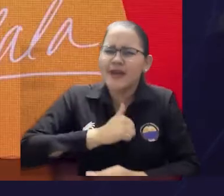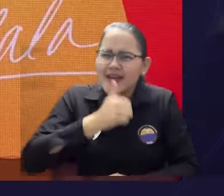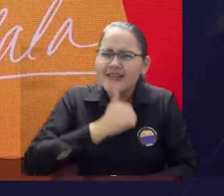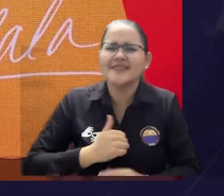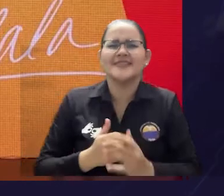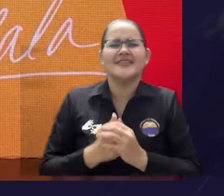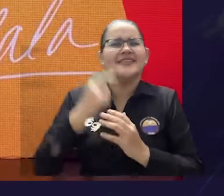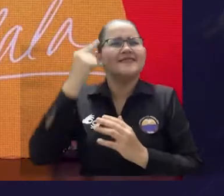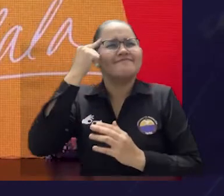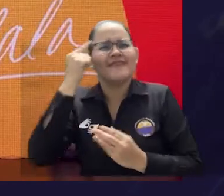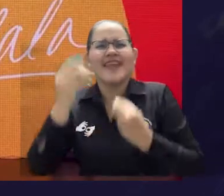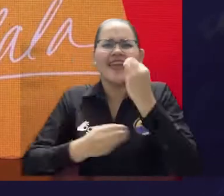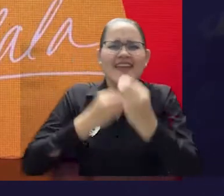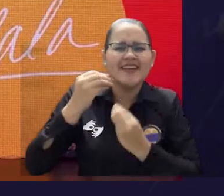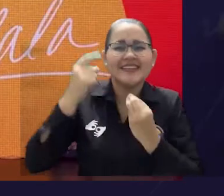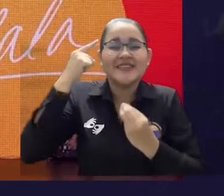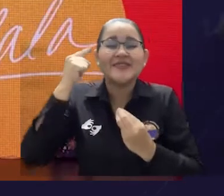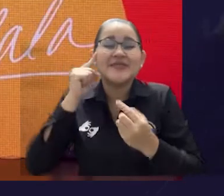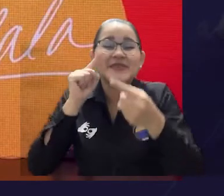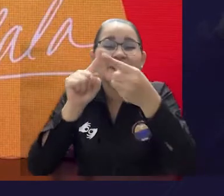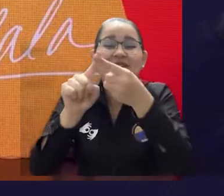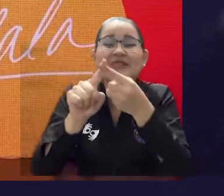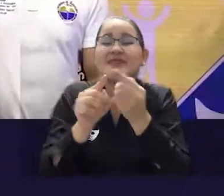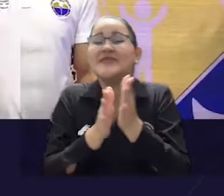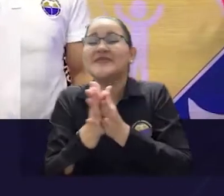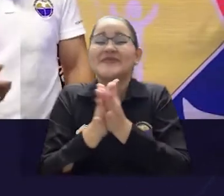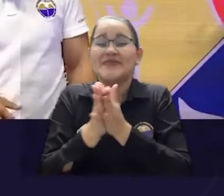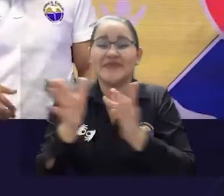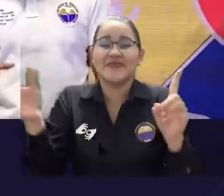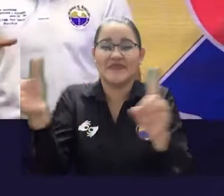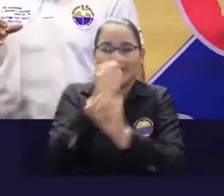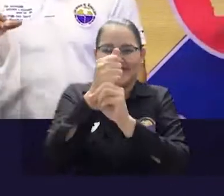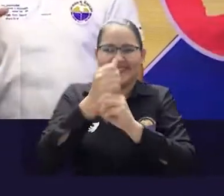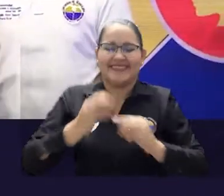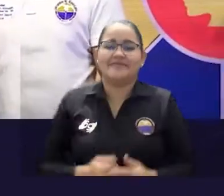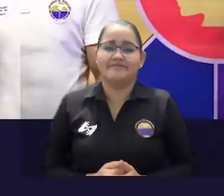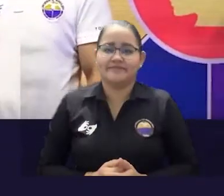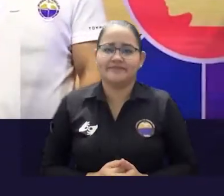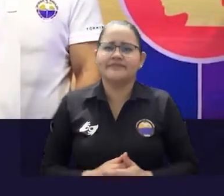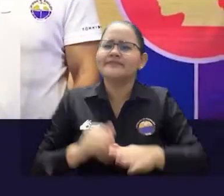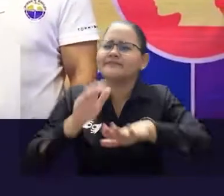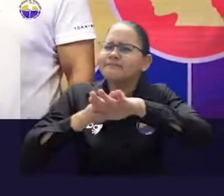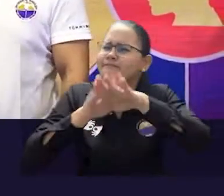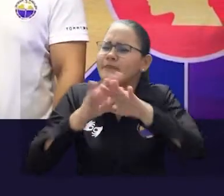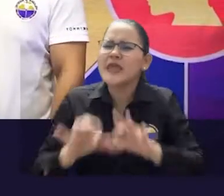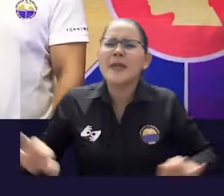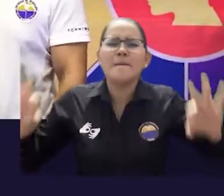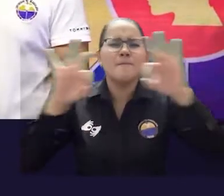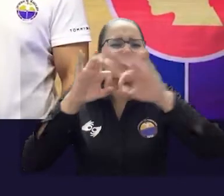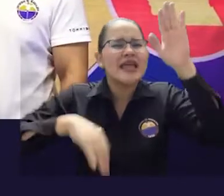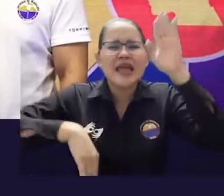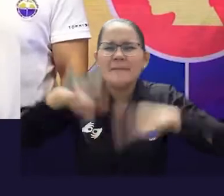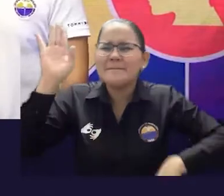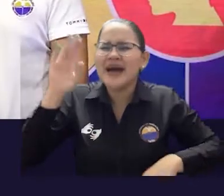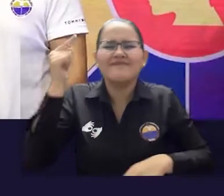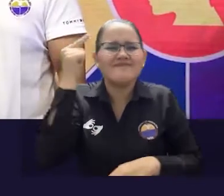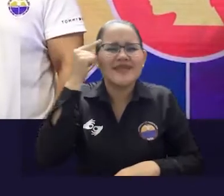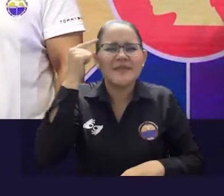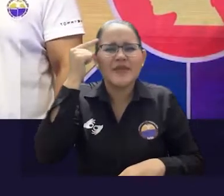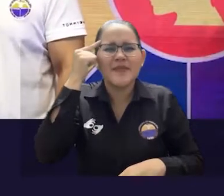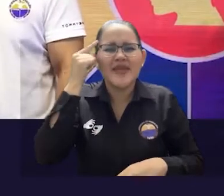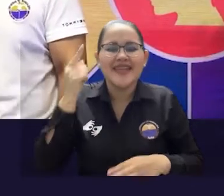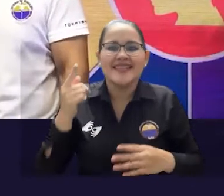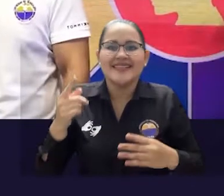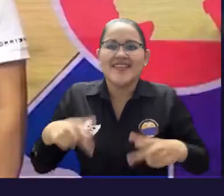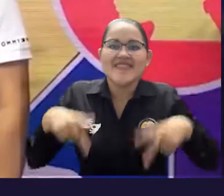persistencia y la lucha por sus sueños. La lucha es contra uno mismo, muchachos. Nosotros en este semestre estamos en evaluación